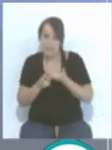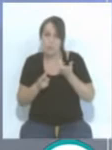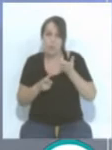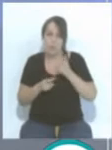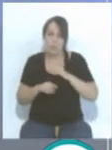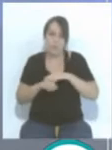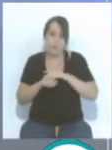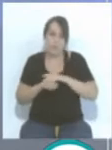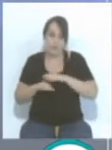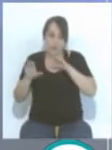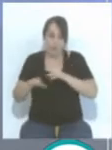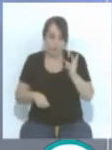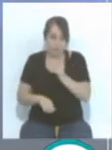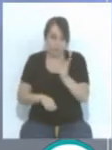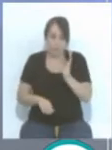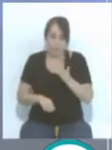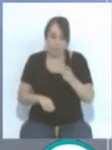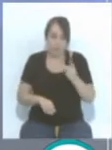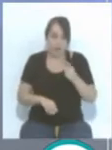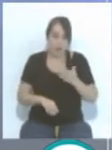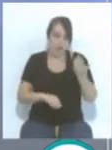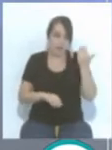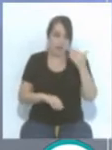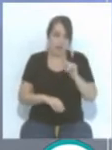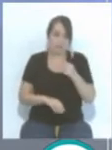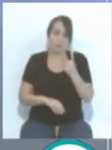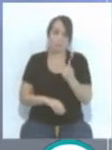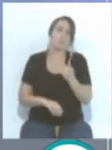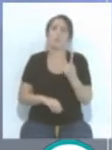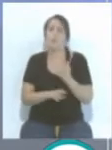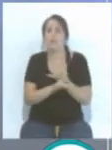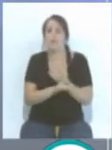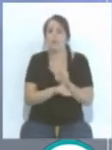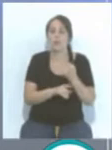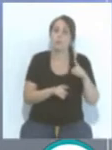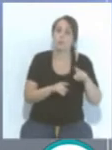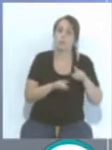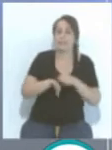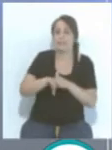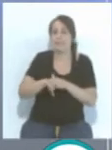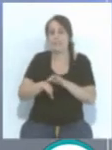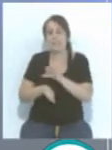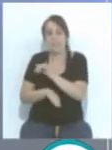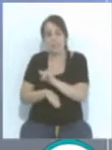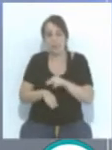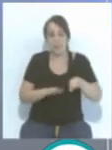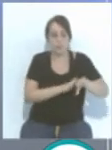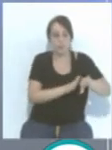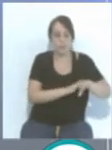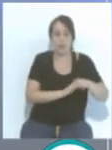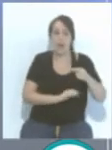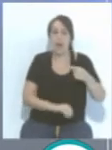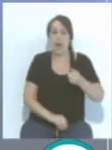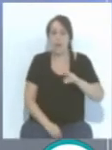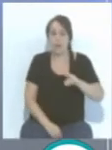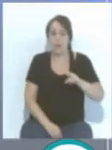aficionado, tener dos jugadores que eran dos balas, uno en el extremo derecha como Salvi Sánchez, otro en el extremo izquierda como Alvarito